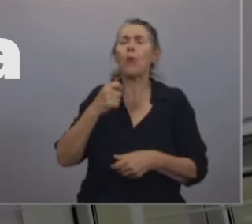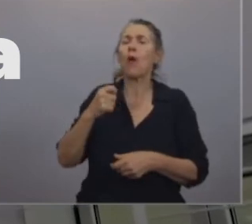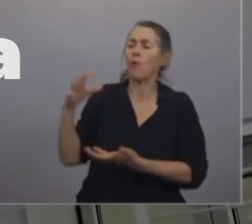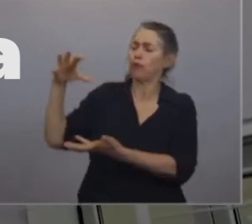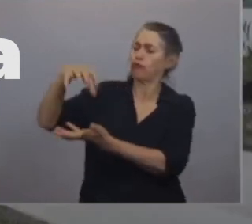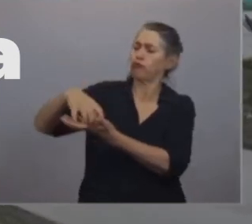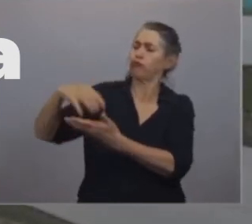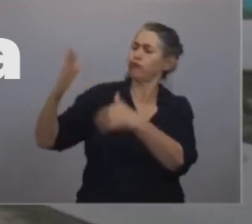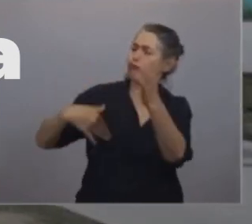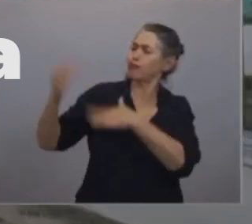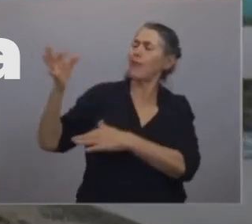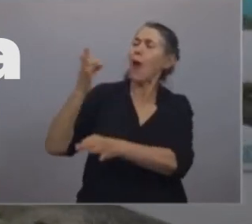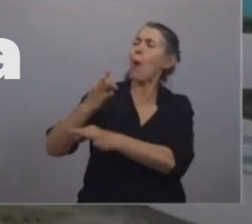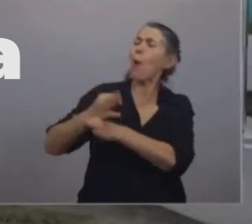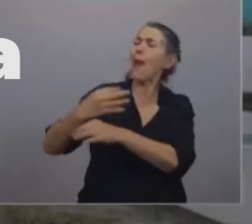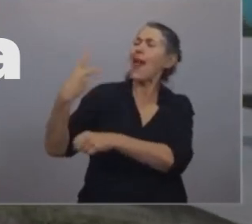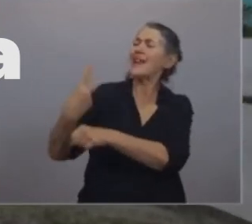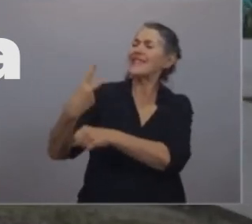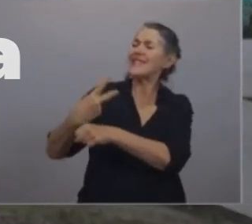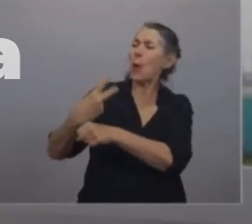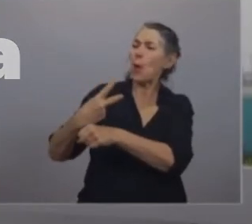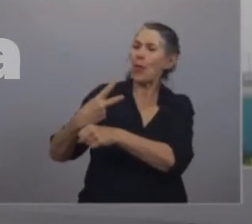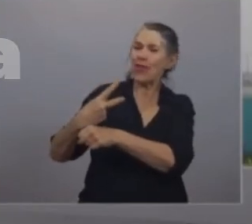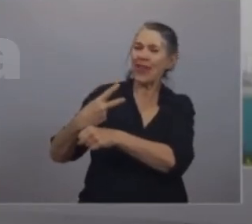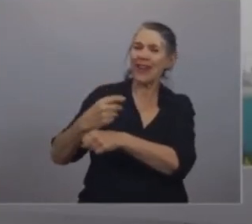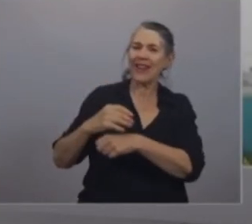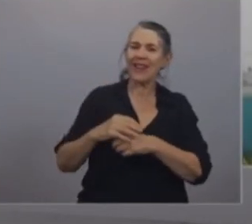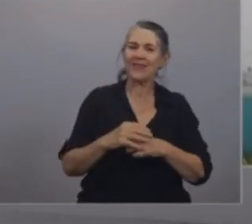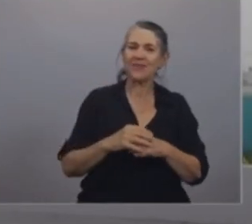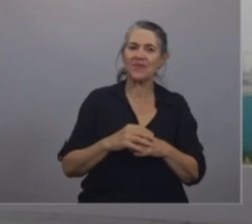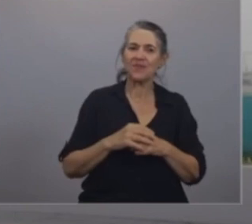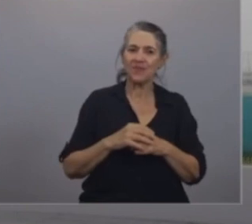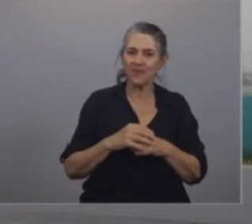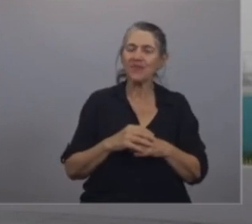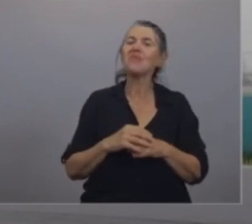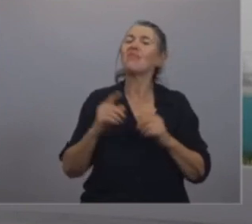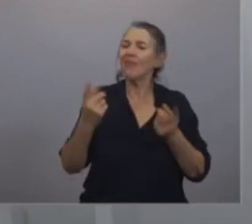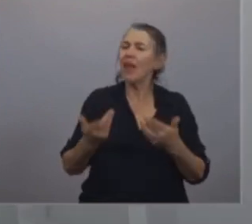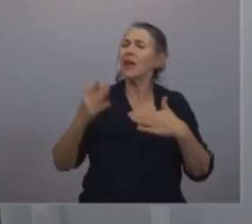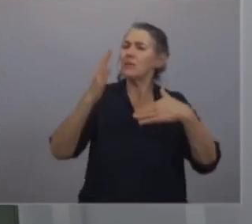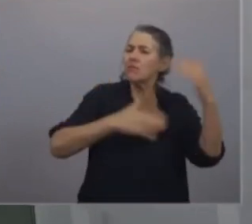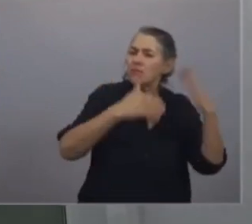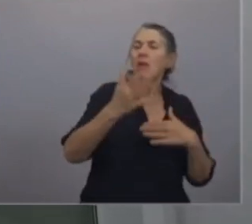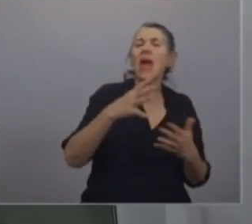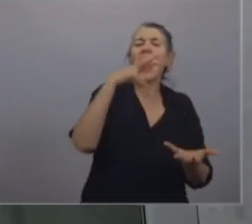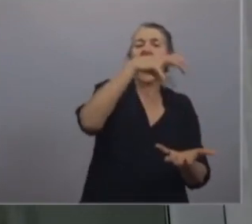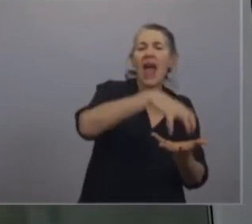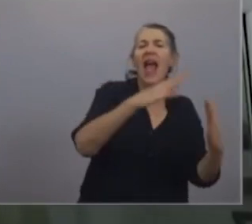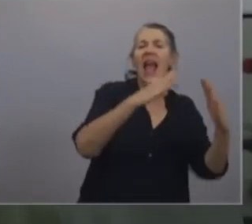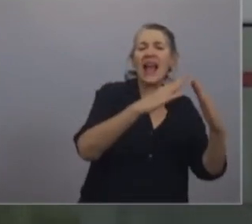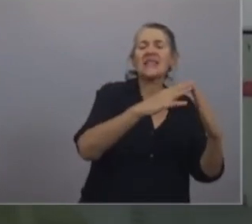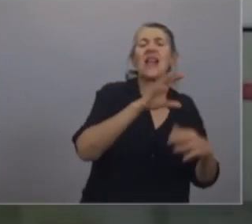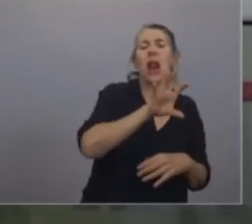Lo que ustedes tienen acá, y obviamente lo valoran, lo festejan, y lo van a usar, y lo van a